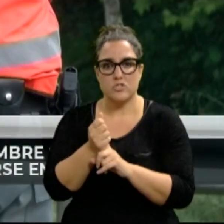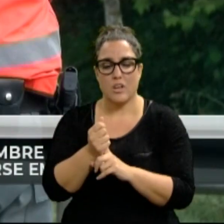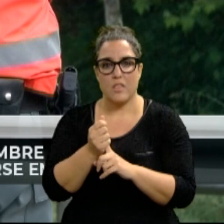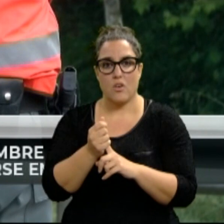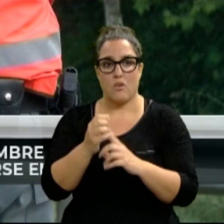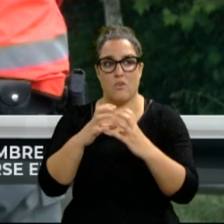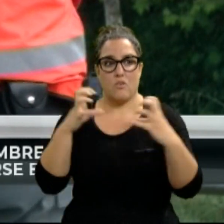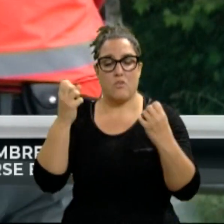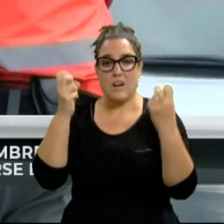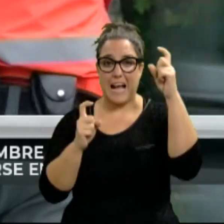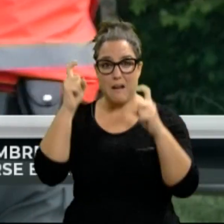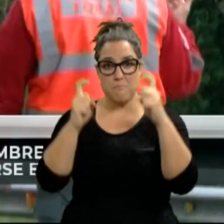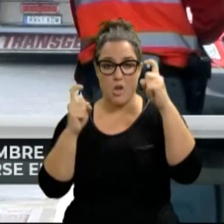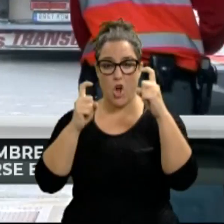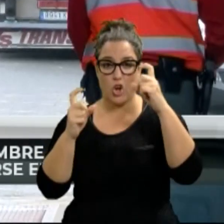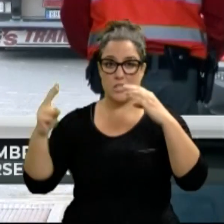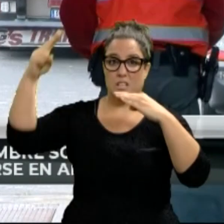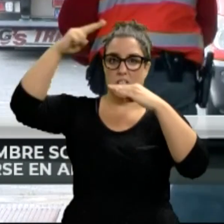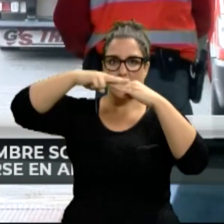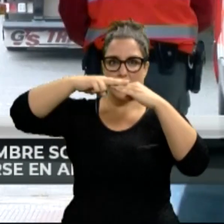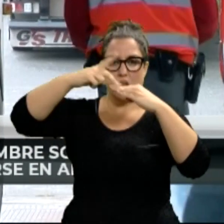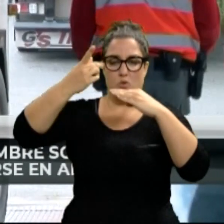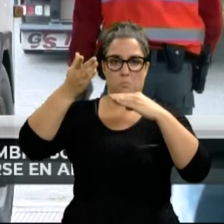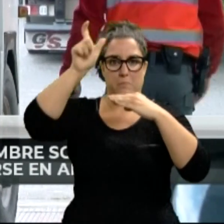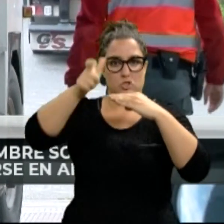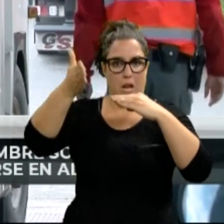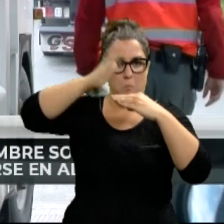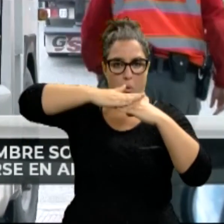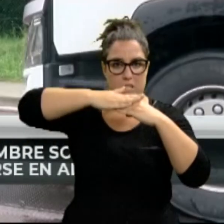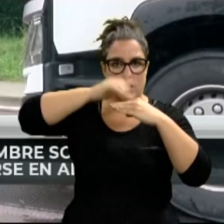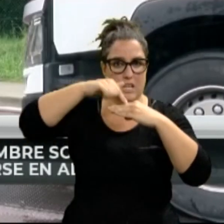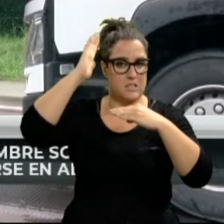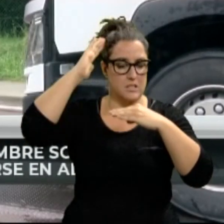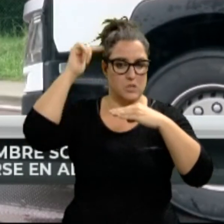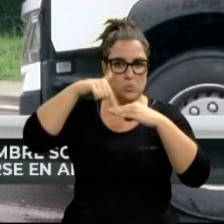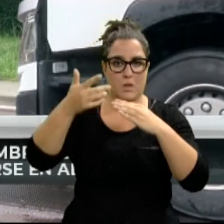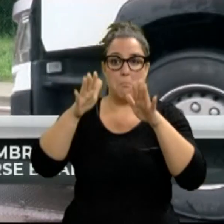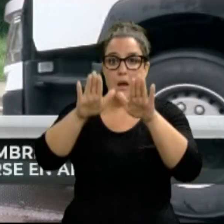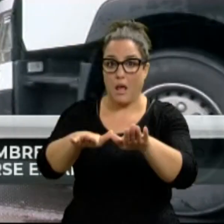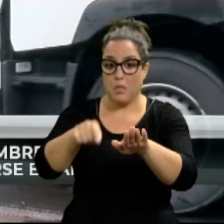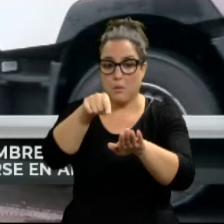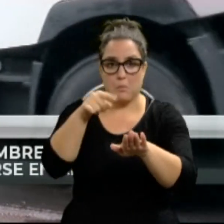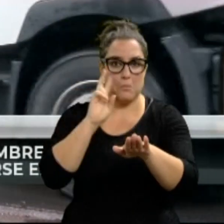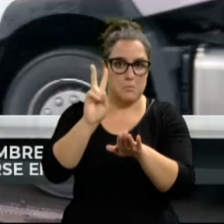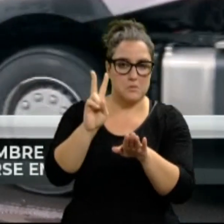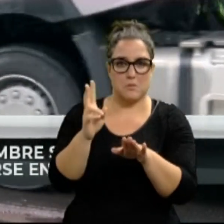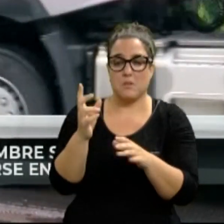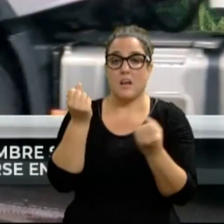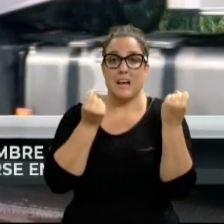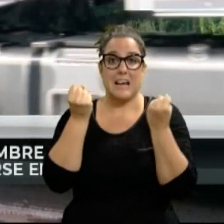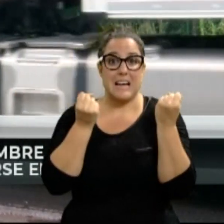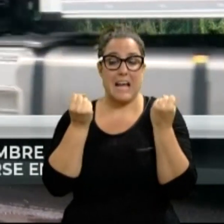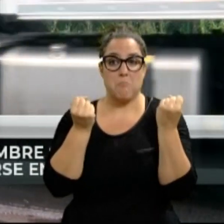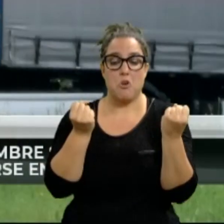techo del remolque de un camión que había parado junto a una gasolinera de Alsazo, junto a la autovía del norte. Según informa diario Navarro, el camionero de origen